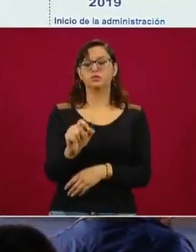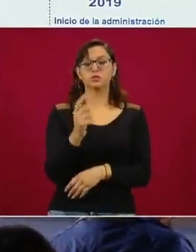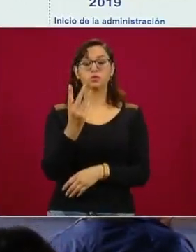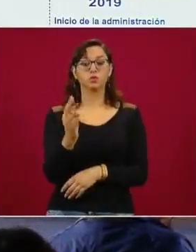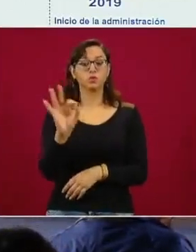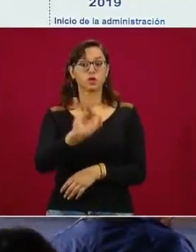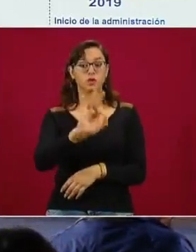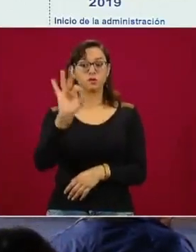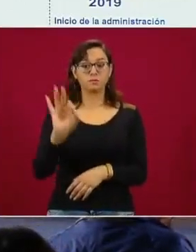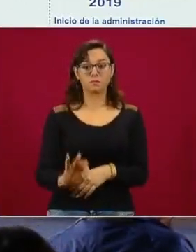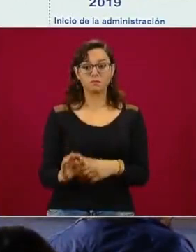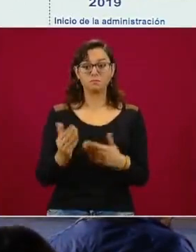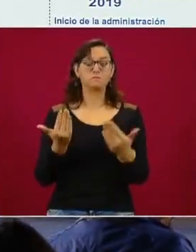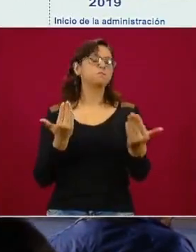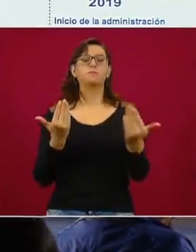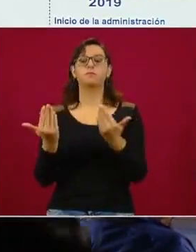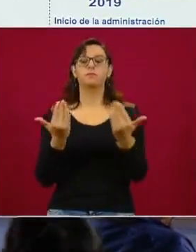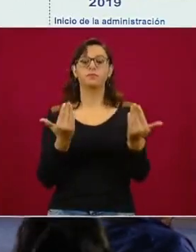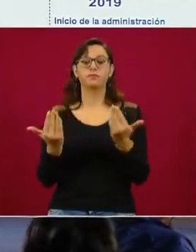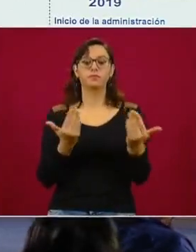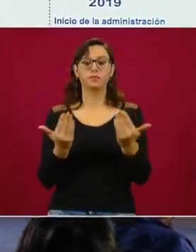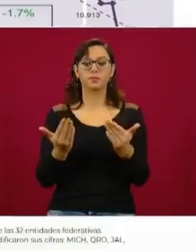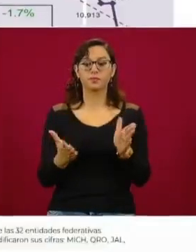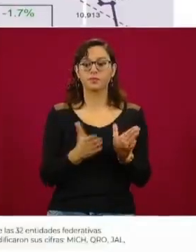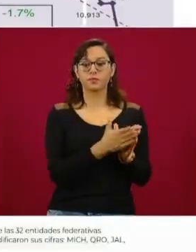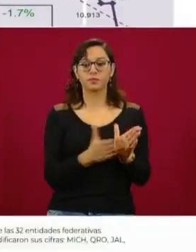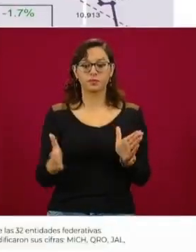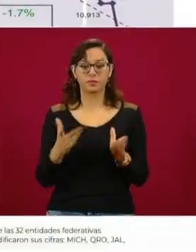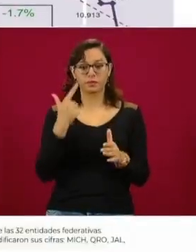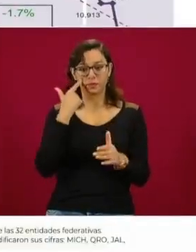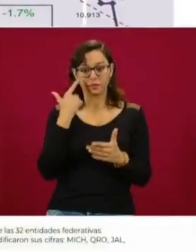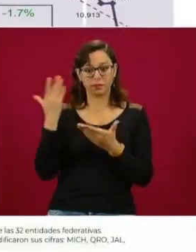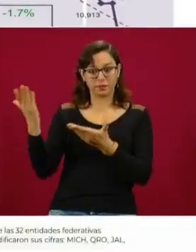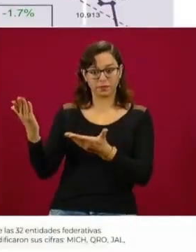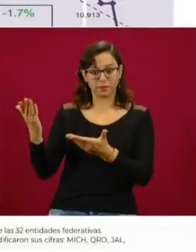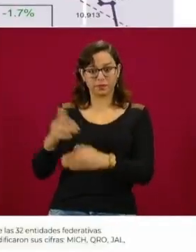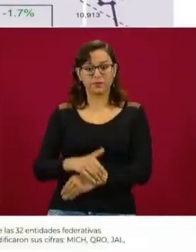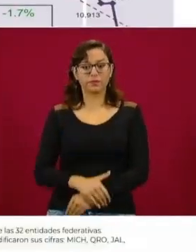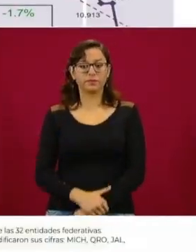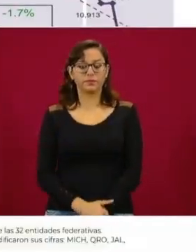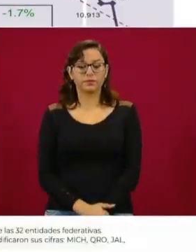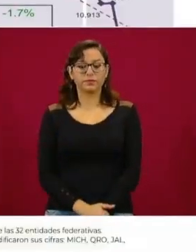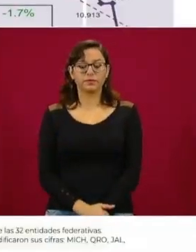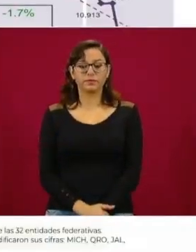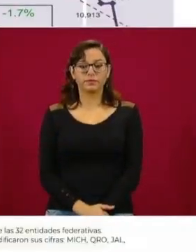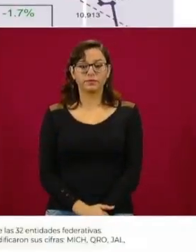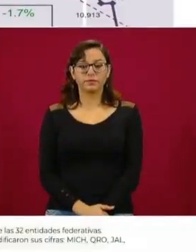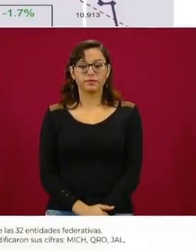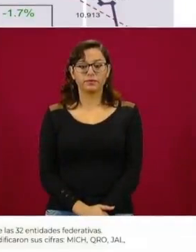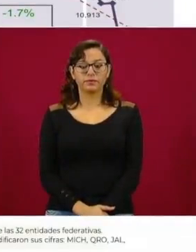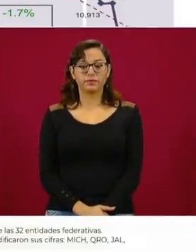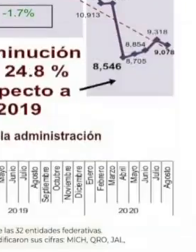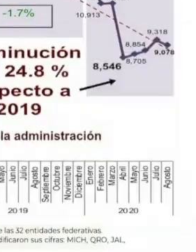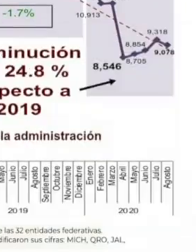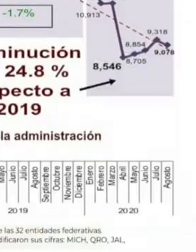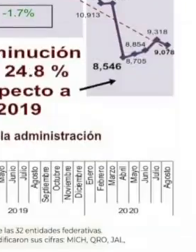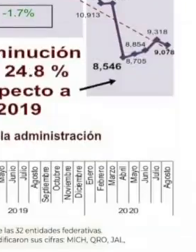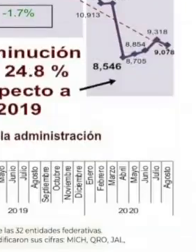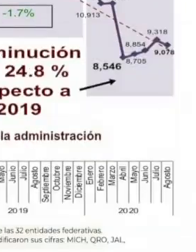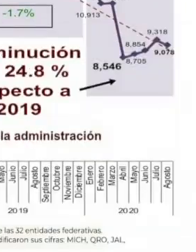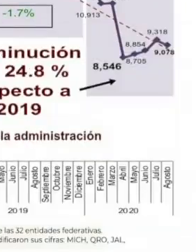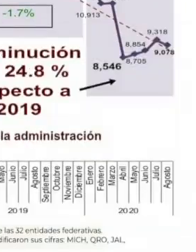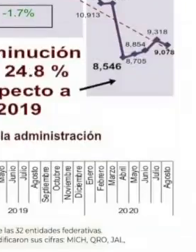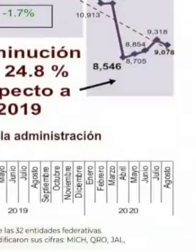respecto al periodo que estamos comparando, pero es evidente aquí una baja